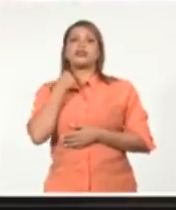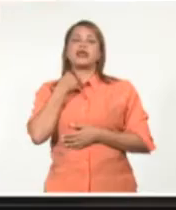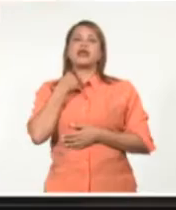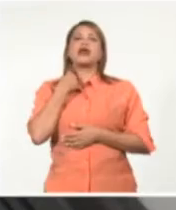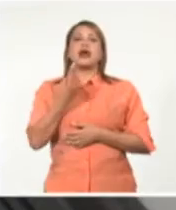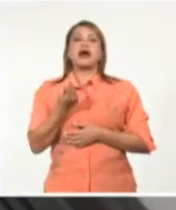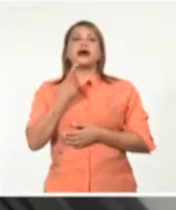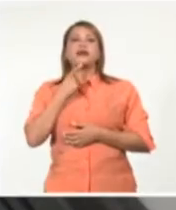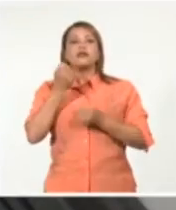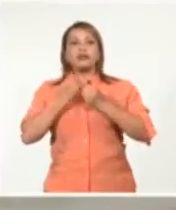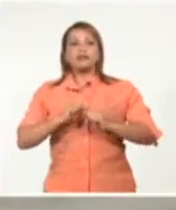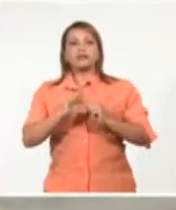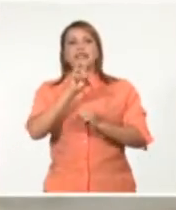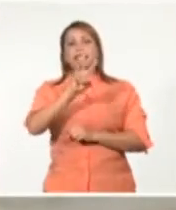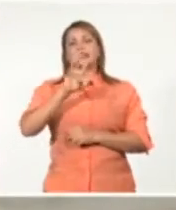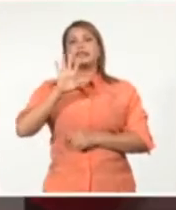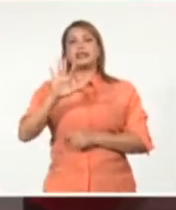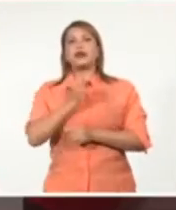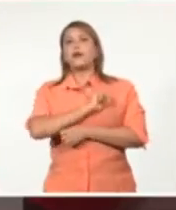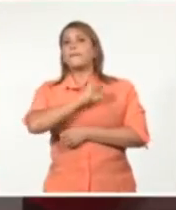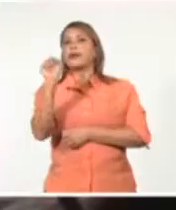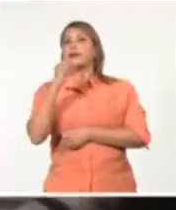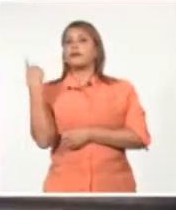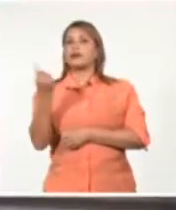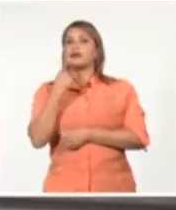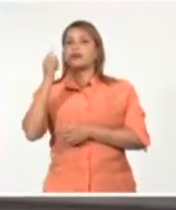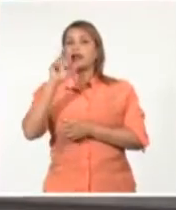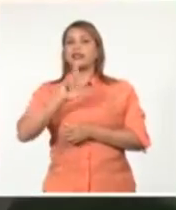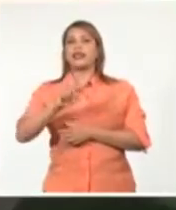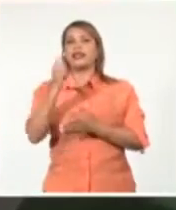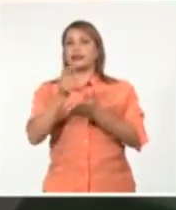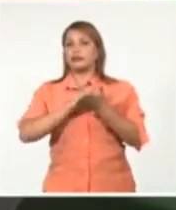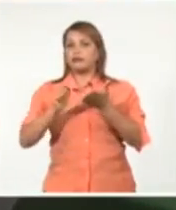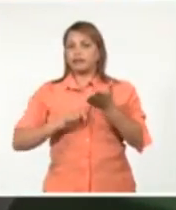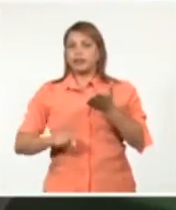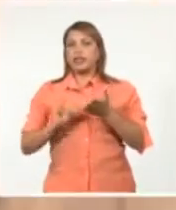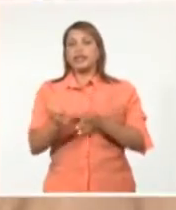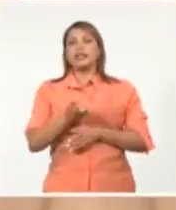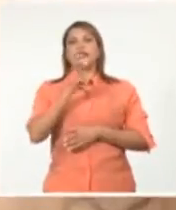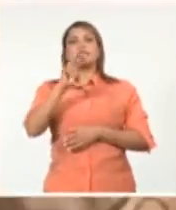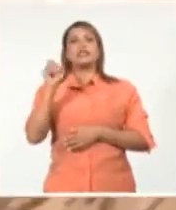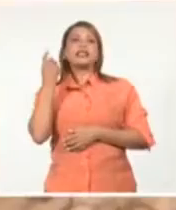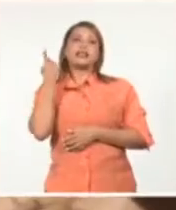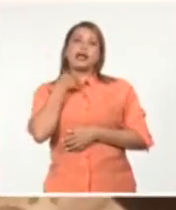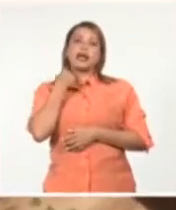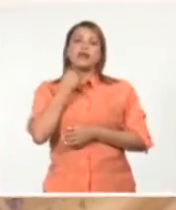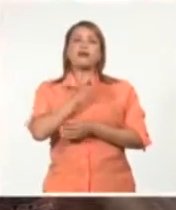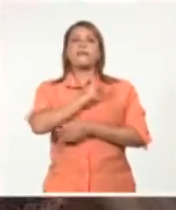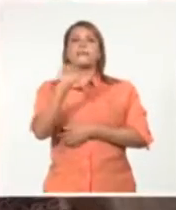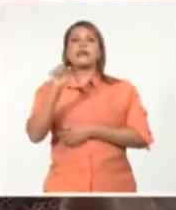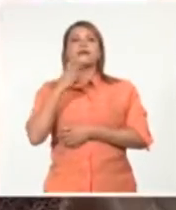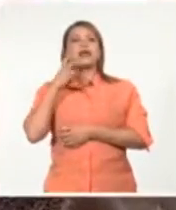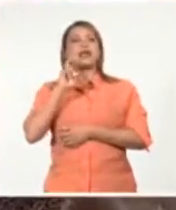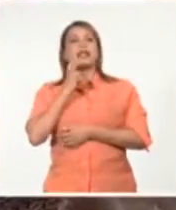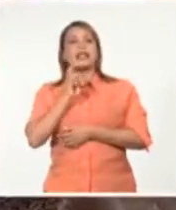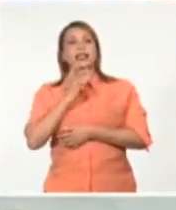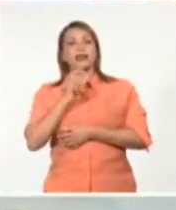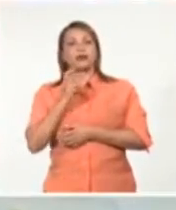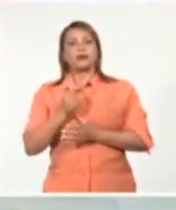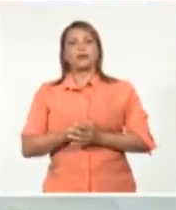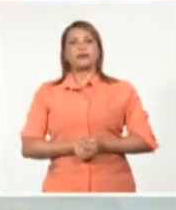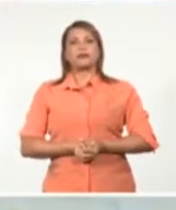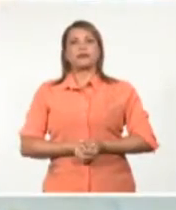María Loinaz, los 35 del Premio Nacional de Literatura y las tres décadas del Premio de Literatura en Lengua Castellana Miguel de Cervantes.